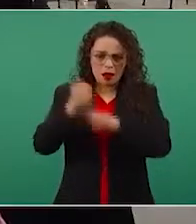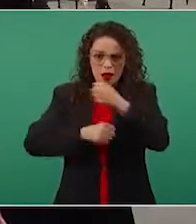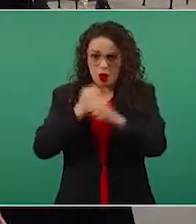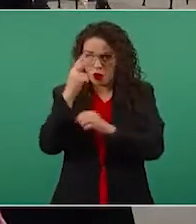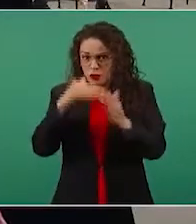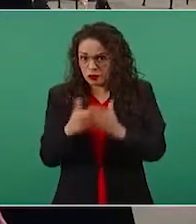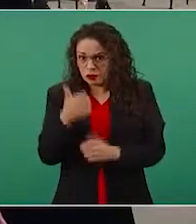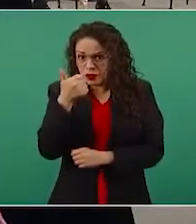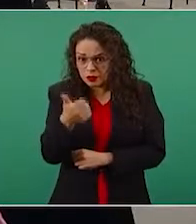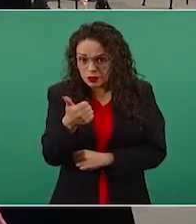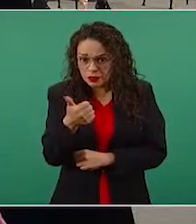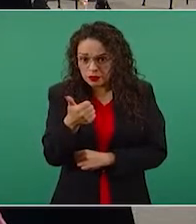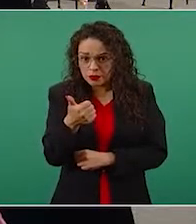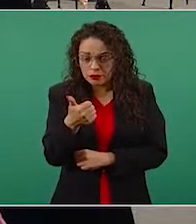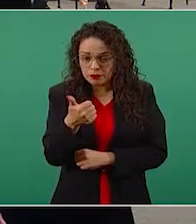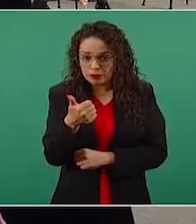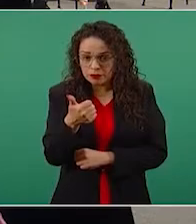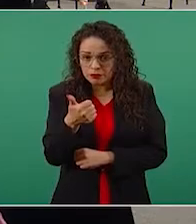Es hasta el 18